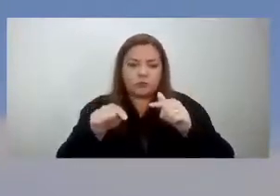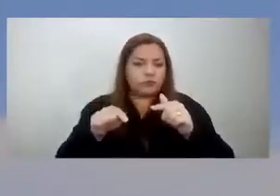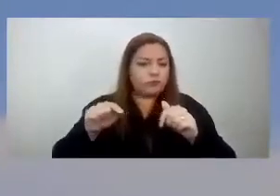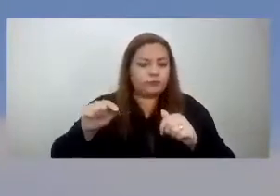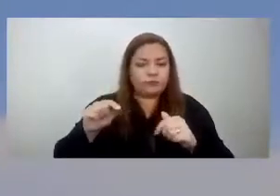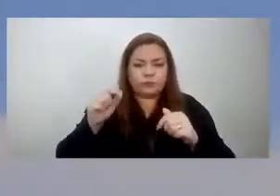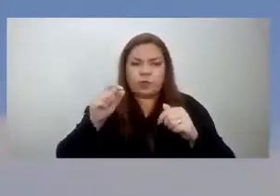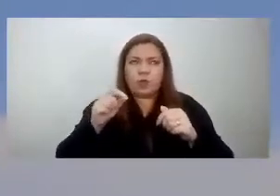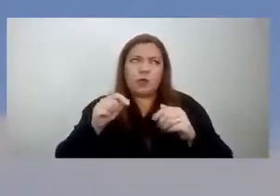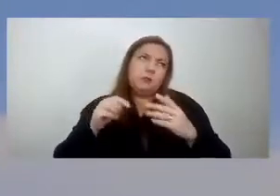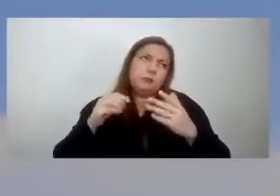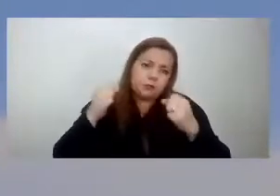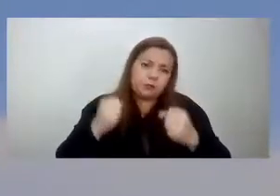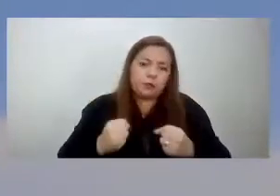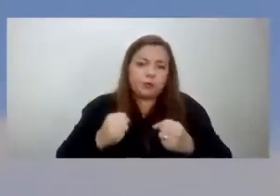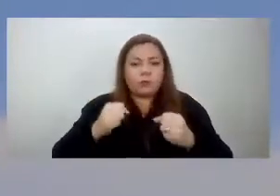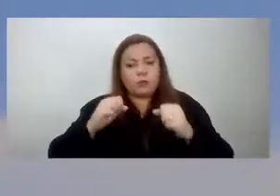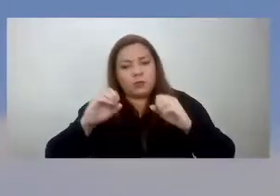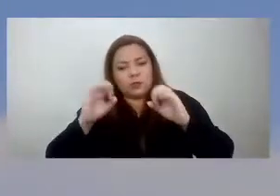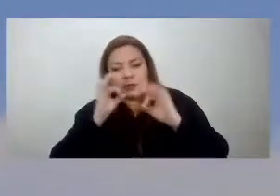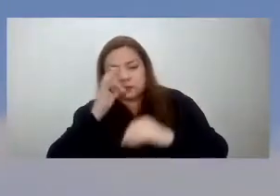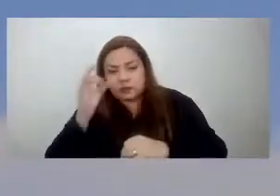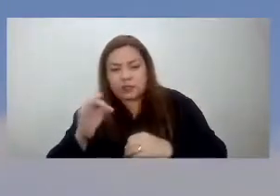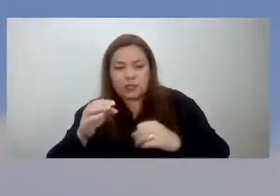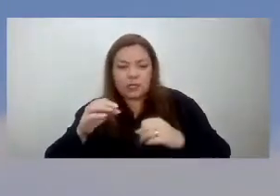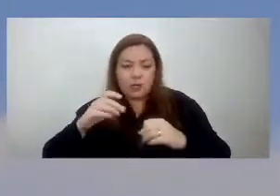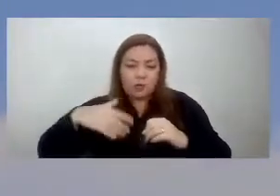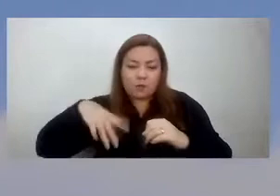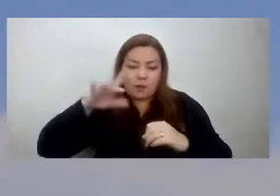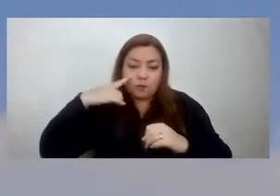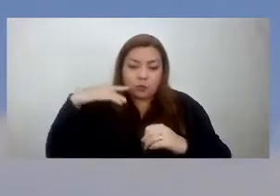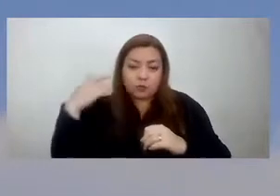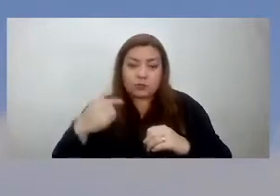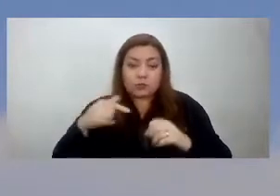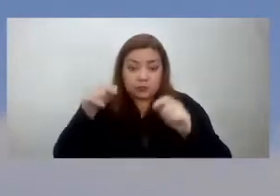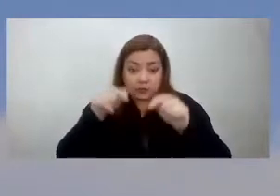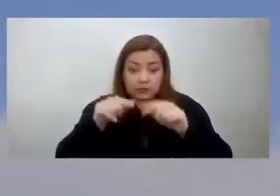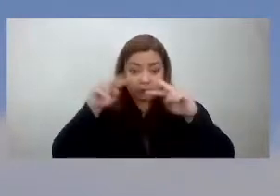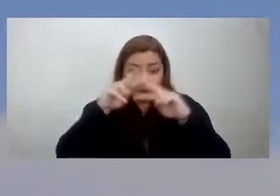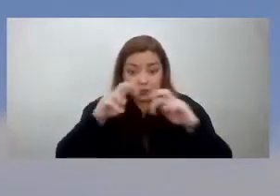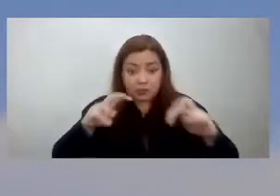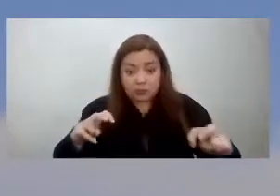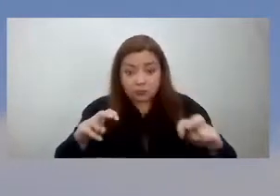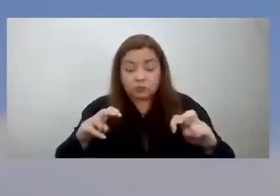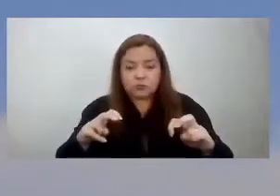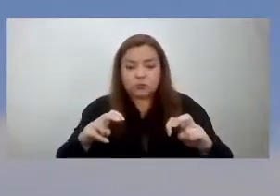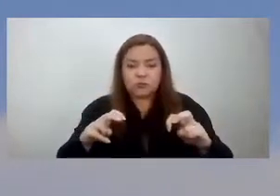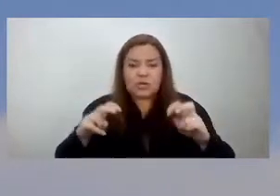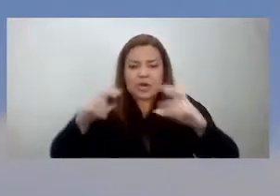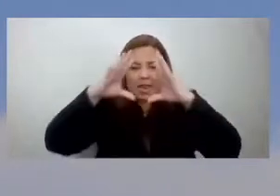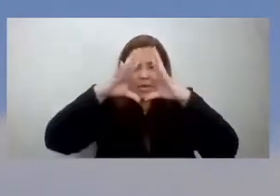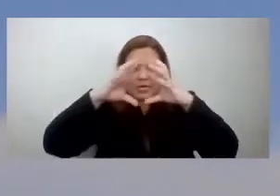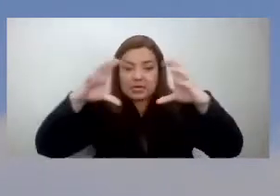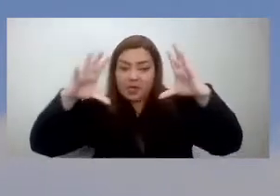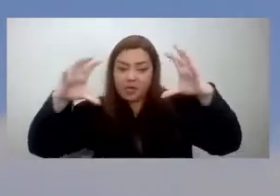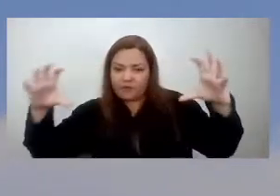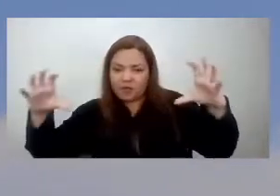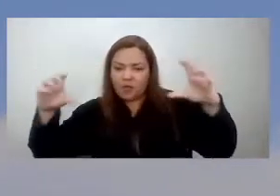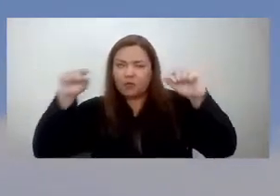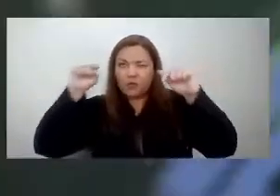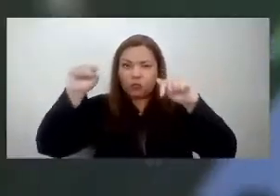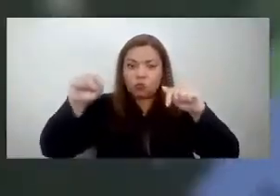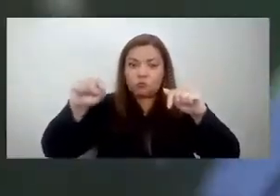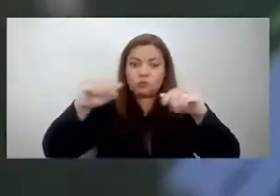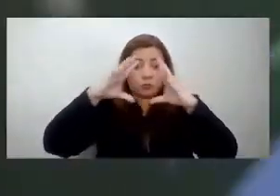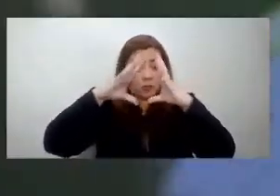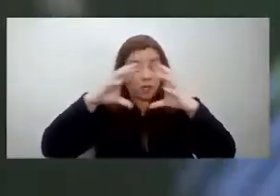tal vez podemos referirnos al motivo principal de esta investigación la niebla y la niebla como un